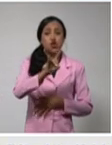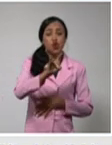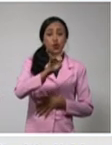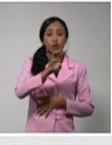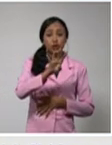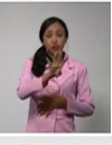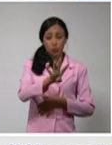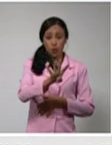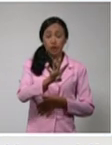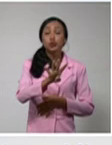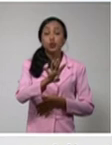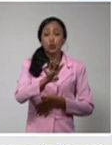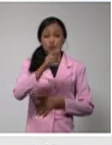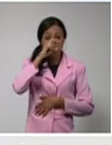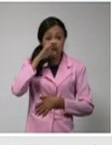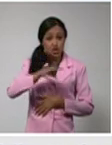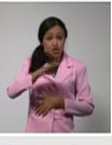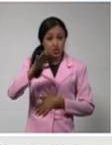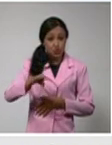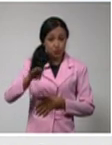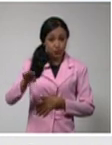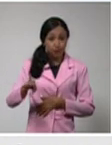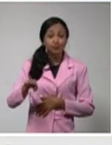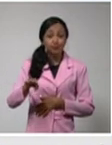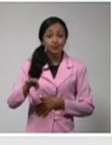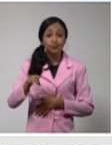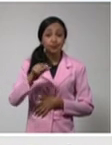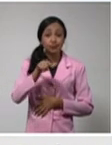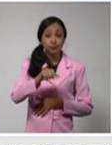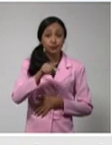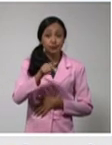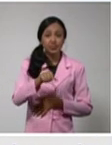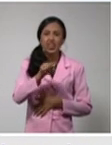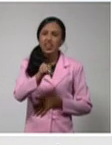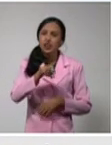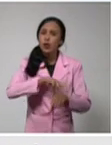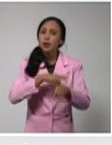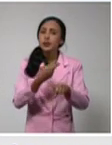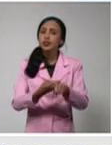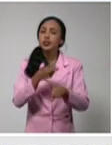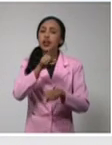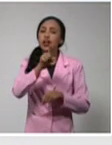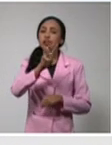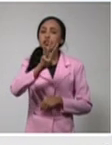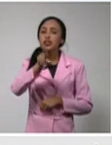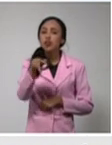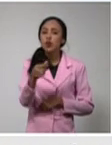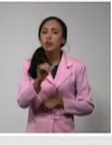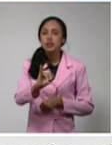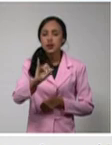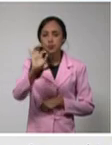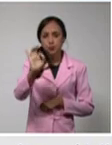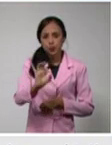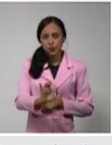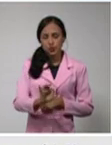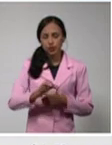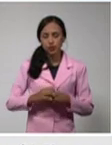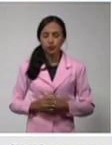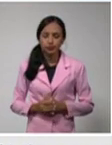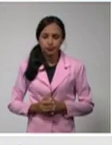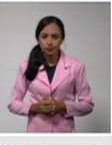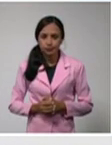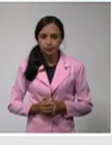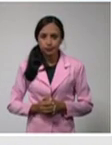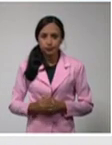edades pediátricas, que representa el 13,6%. Ayer las